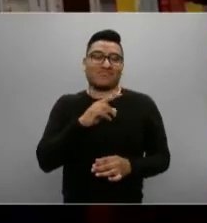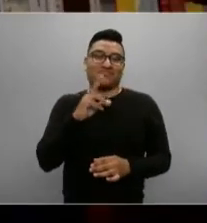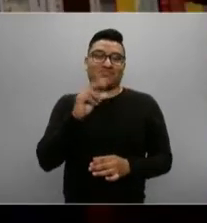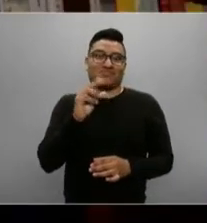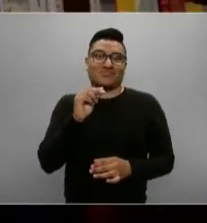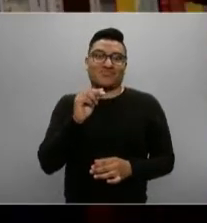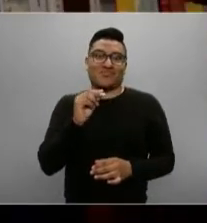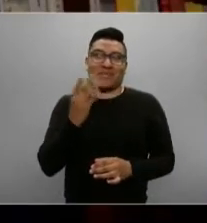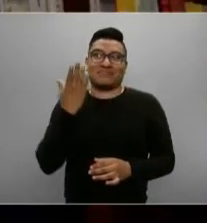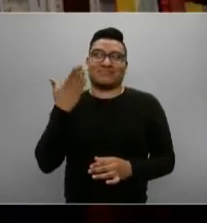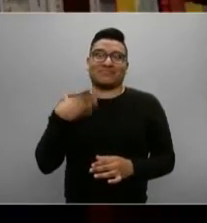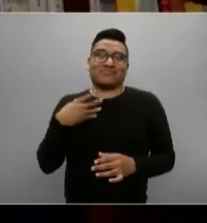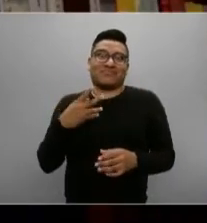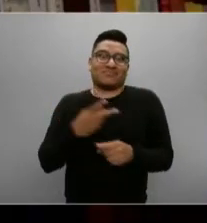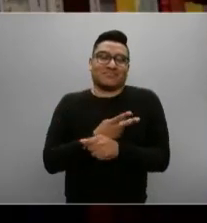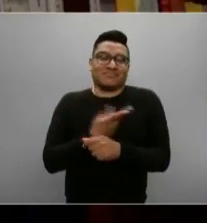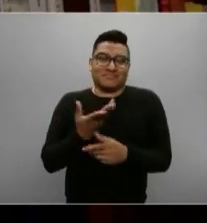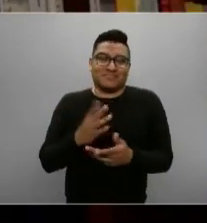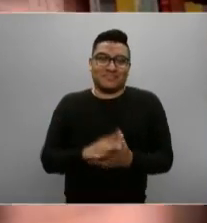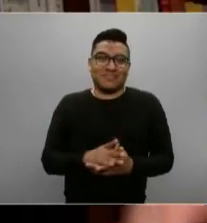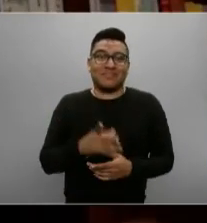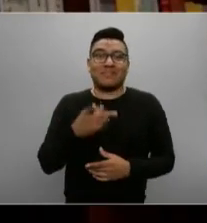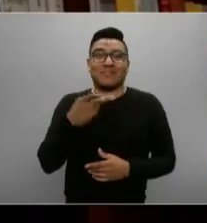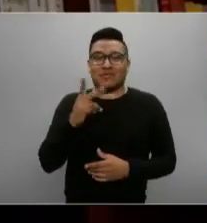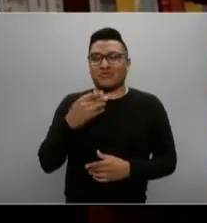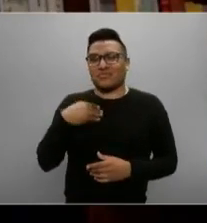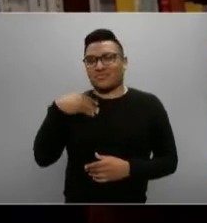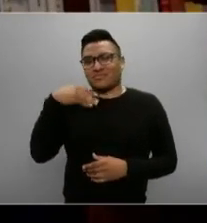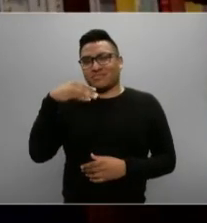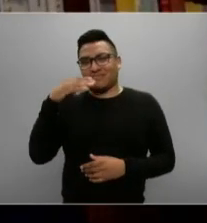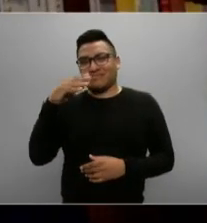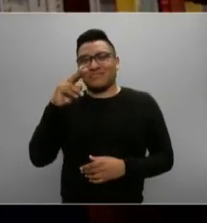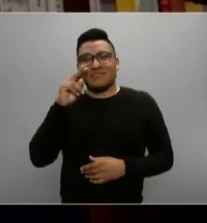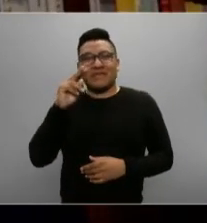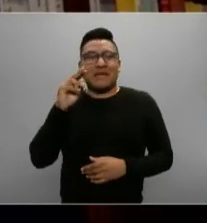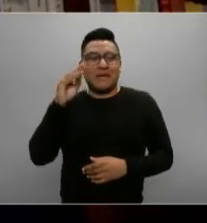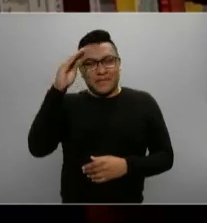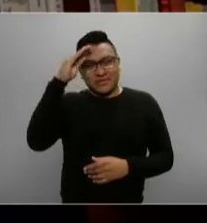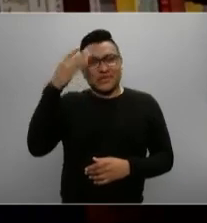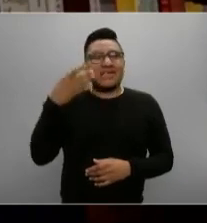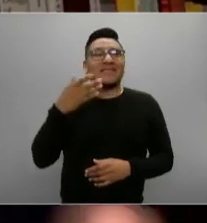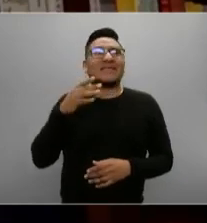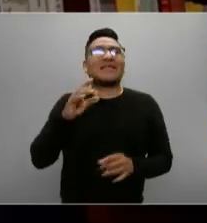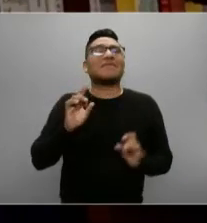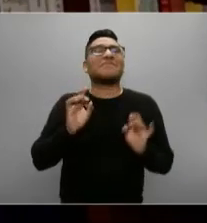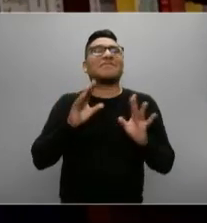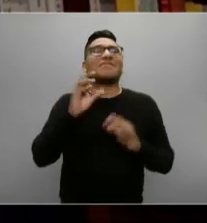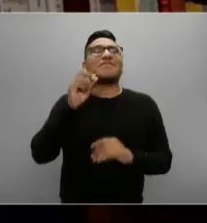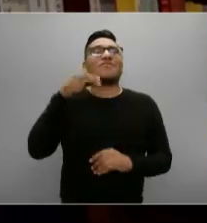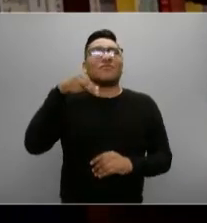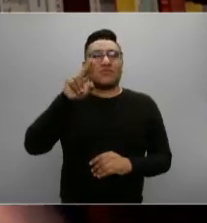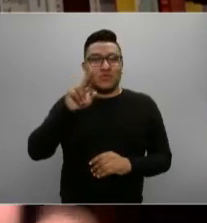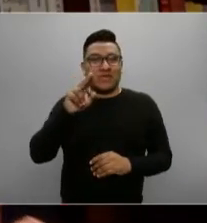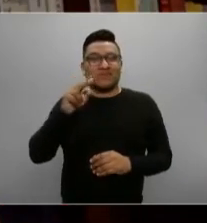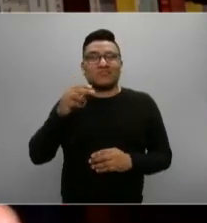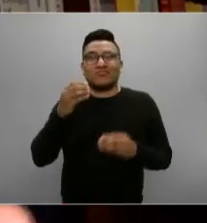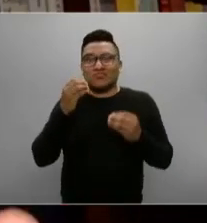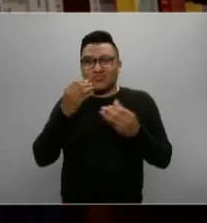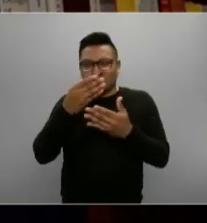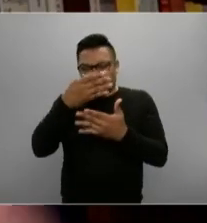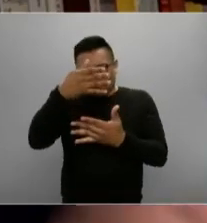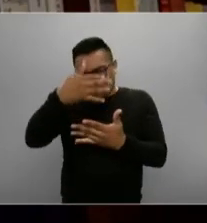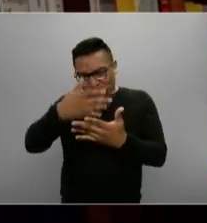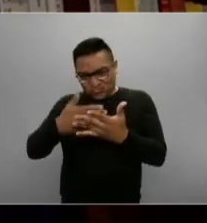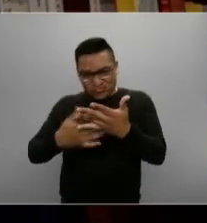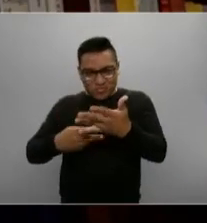veces hay resoluciones en la ONU, Hernán, que yo digo que son como esos desplegados que los firma mucha gente, y los firma tanta gente